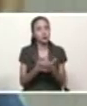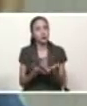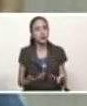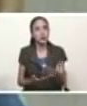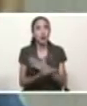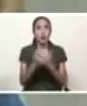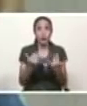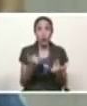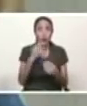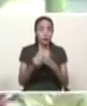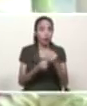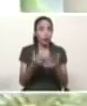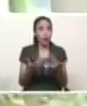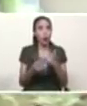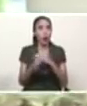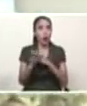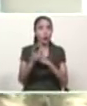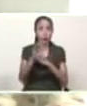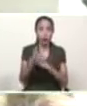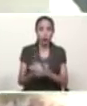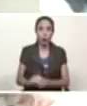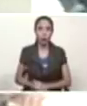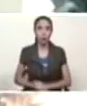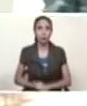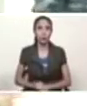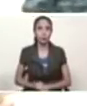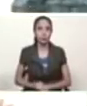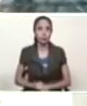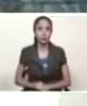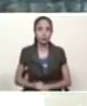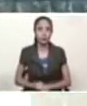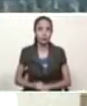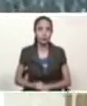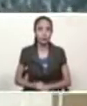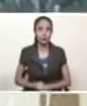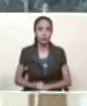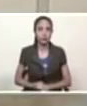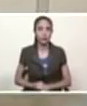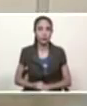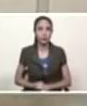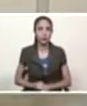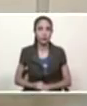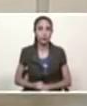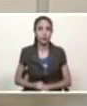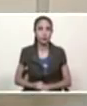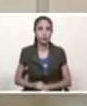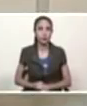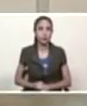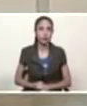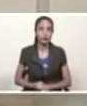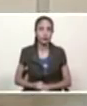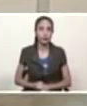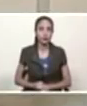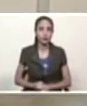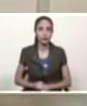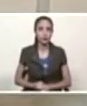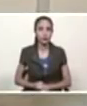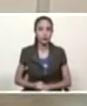futuro del mundo multipolar o habrá mundo multipolar o habrá mundo imperial una de dos